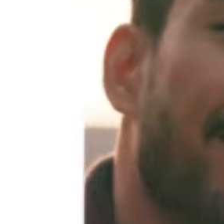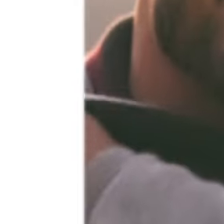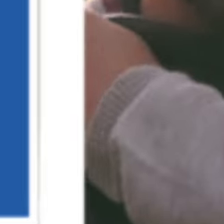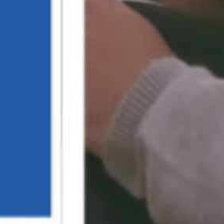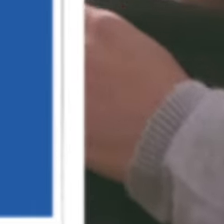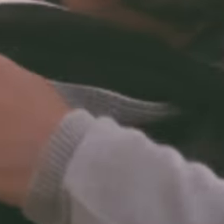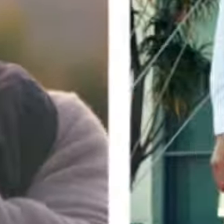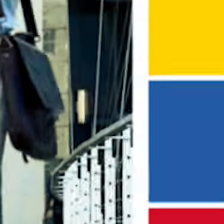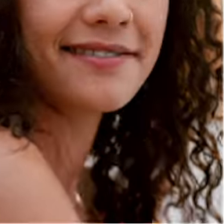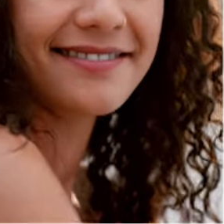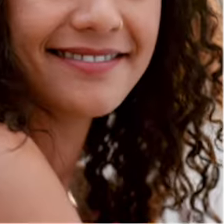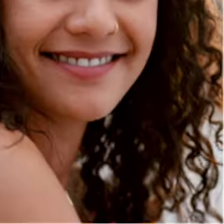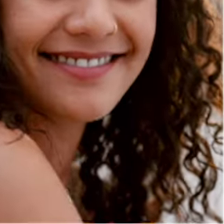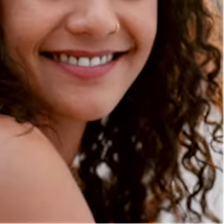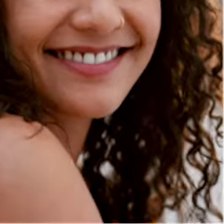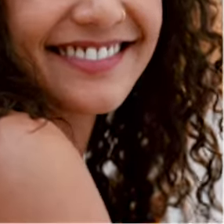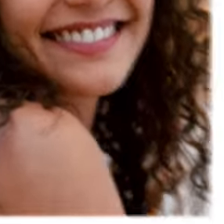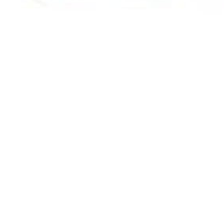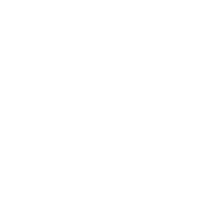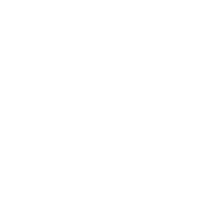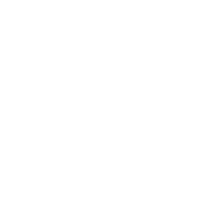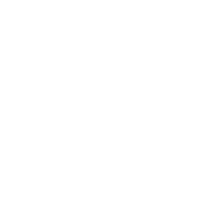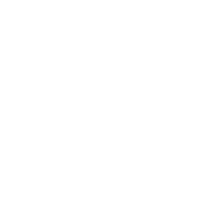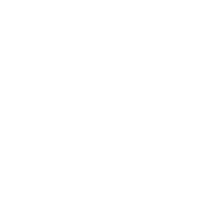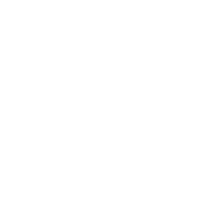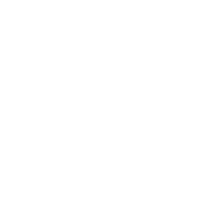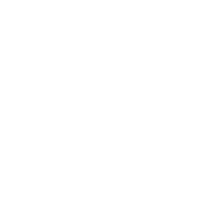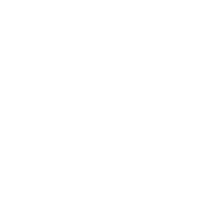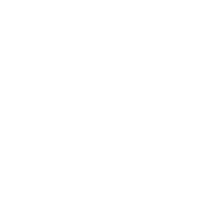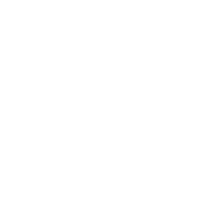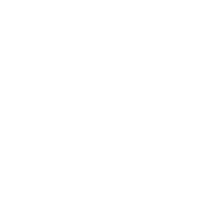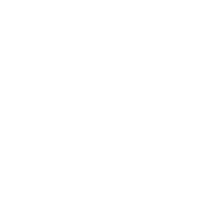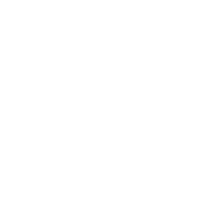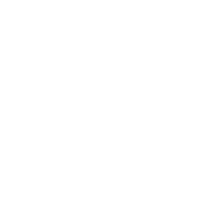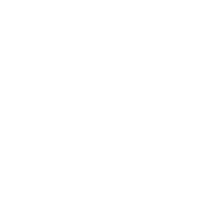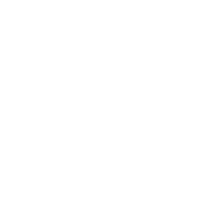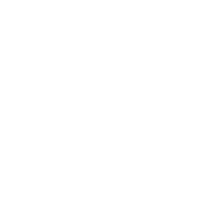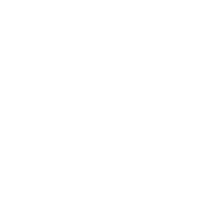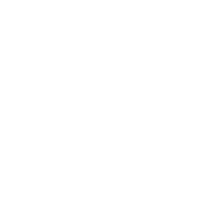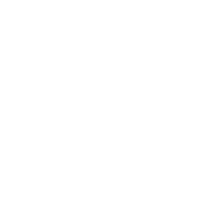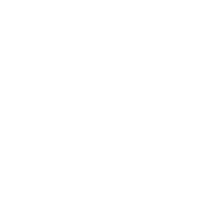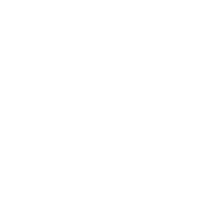El Ecuador que quieres empieza en ti. Más información en www.cne.gov.es